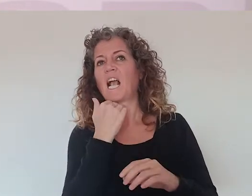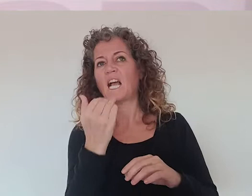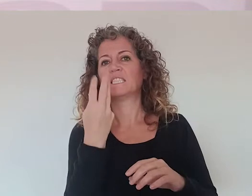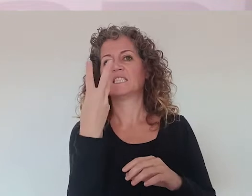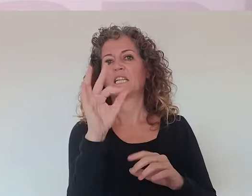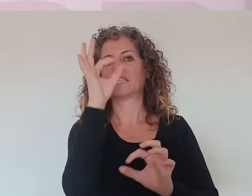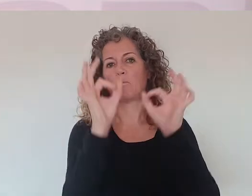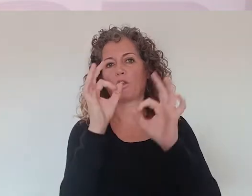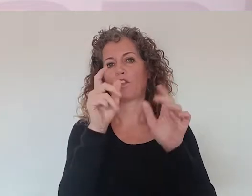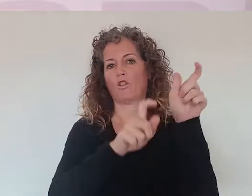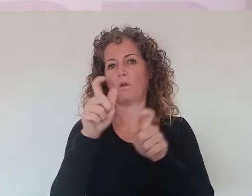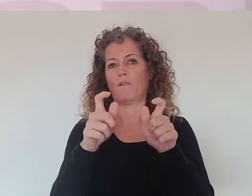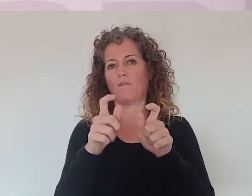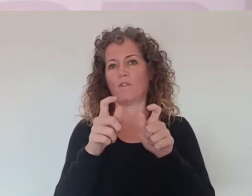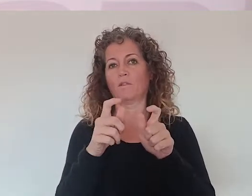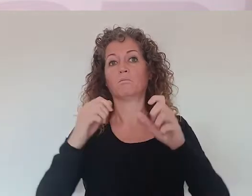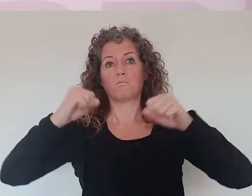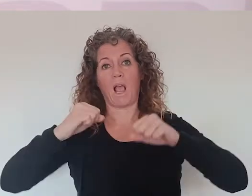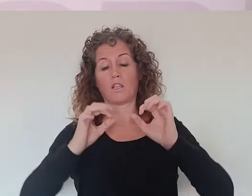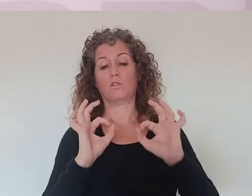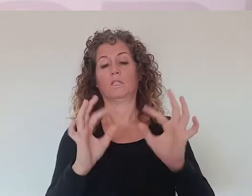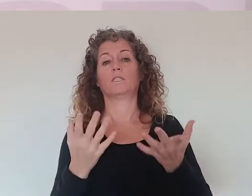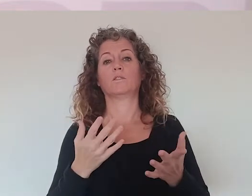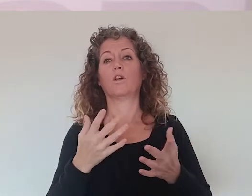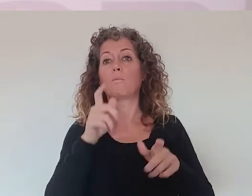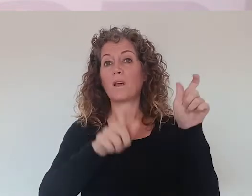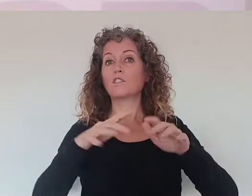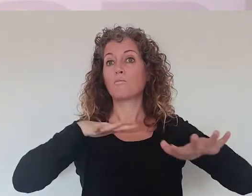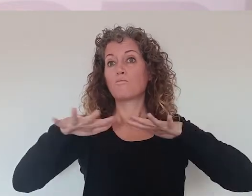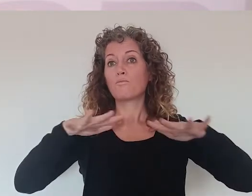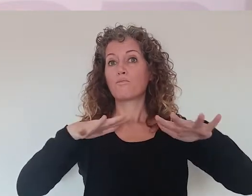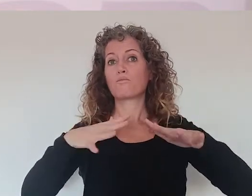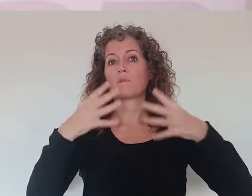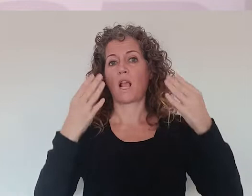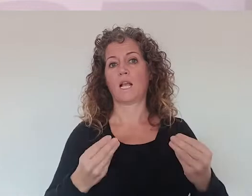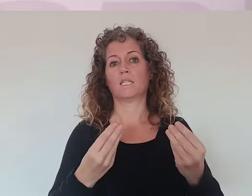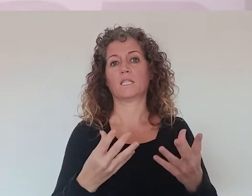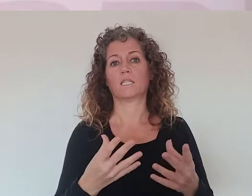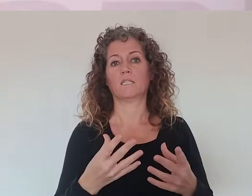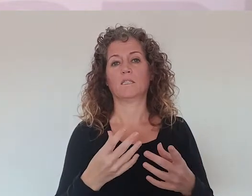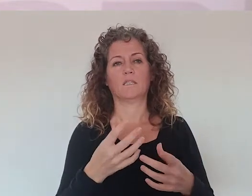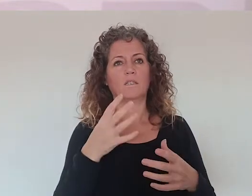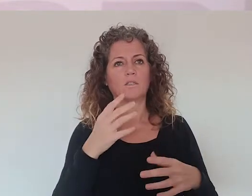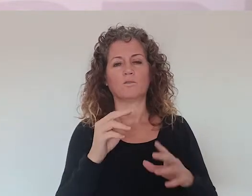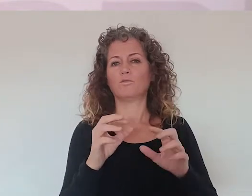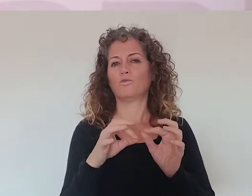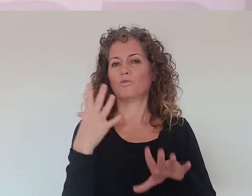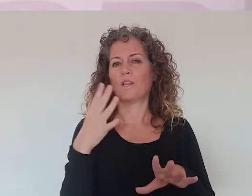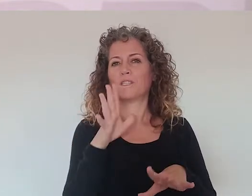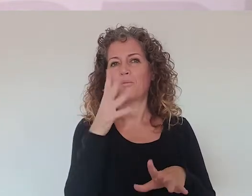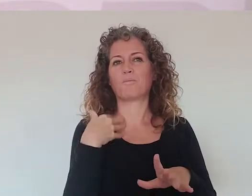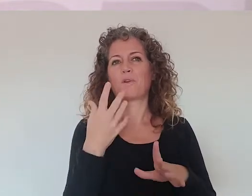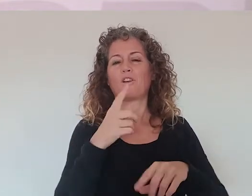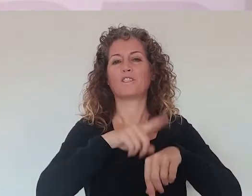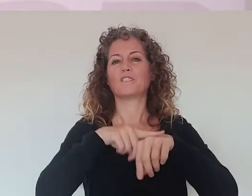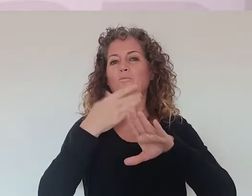ya más o menos el 30% de la población, pues vamos a ser personas que nos vamos a mover mucho y hoy en día se mueven mucho